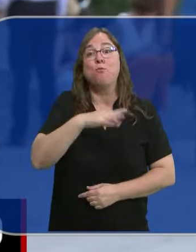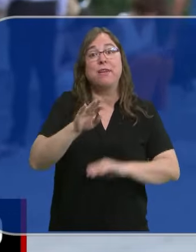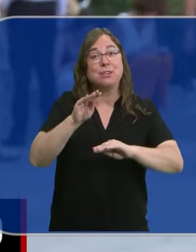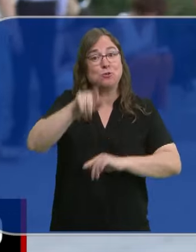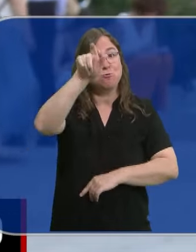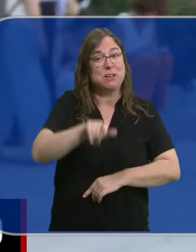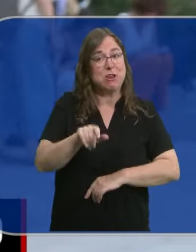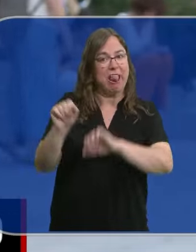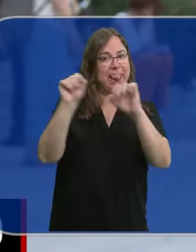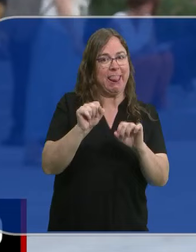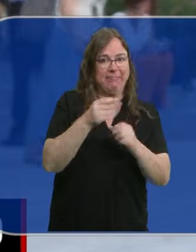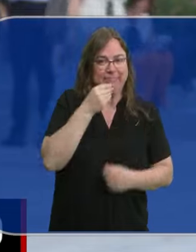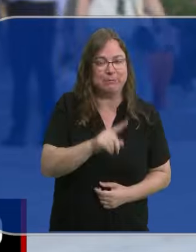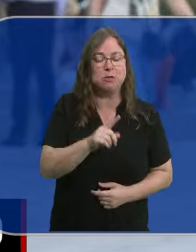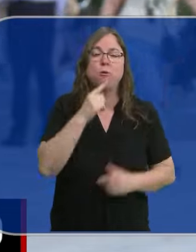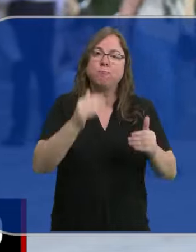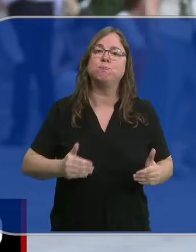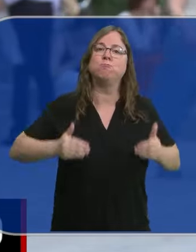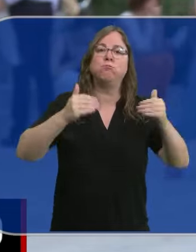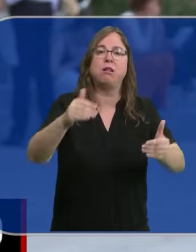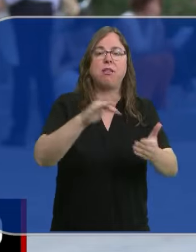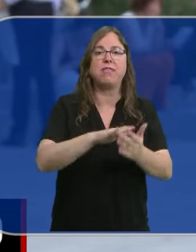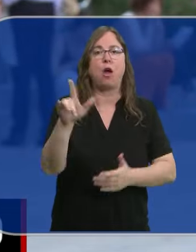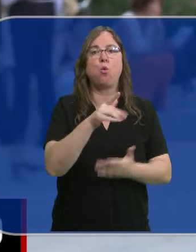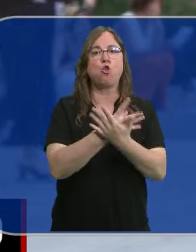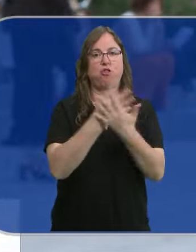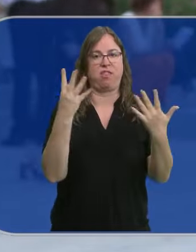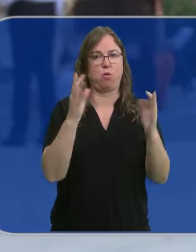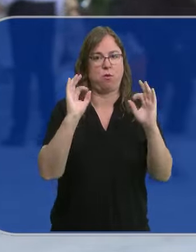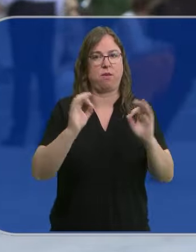investigada, el juez ha aplazado su declaración al 19 de julio.